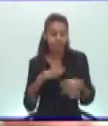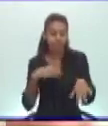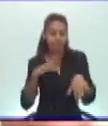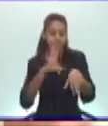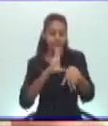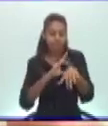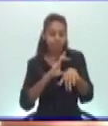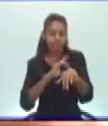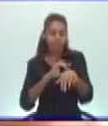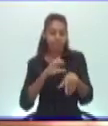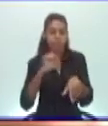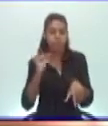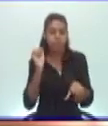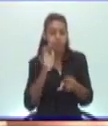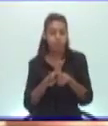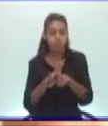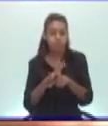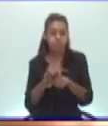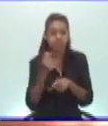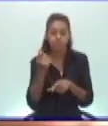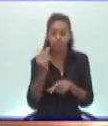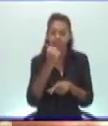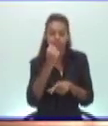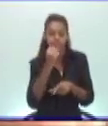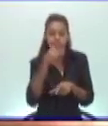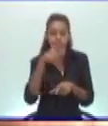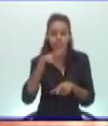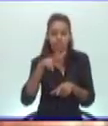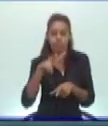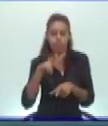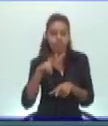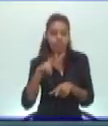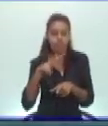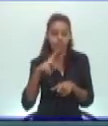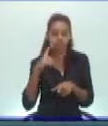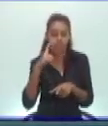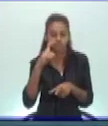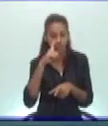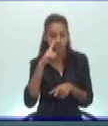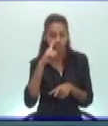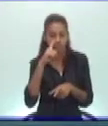Y empecé a beber con 12 años. Alcohólico, y alcohólico, y alcohólico.